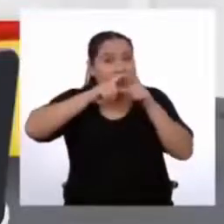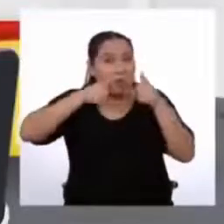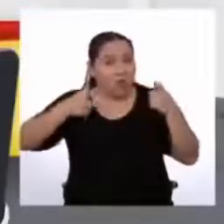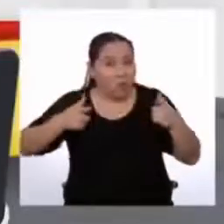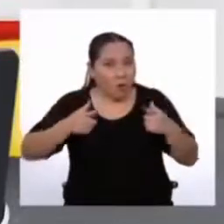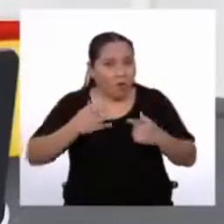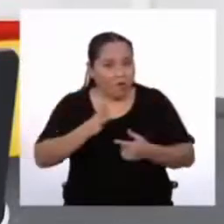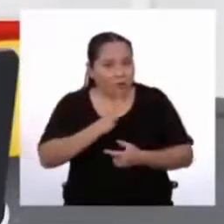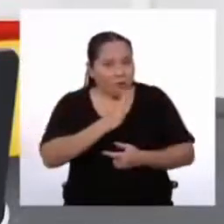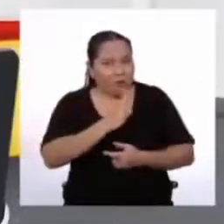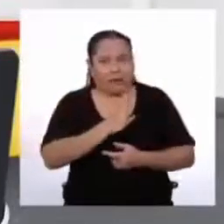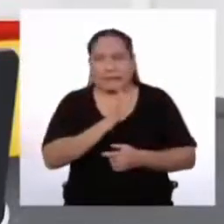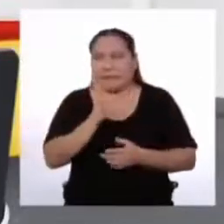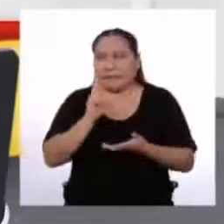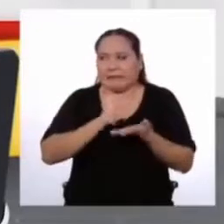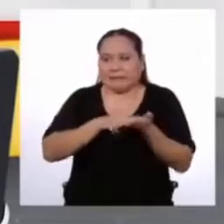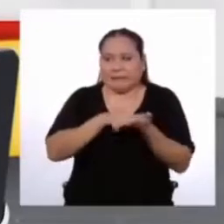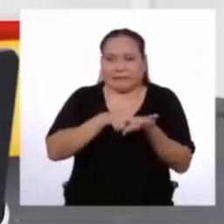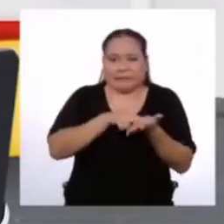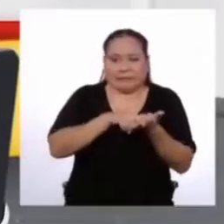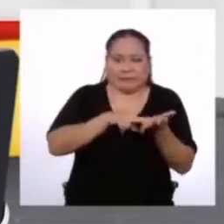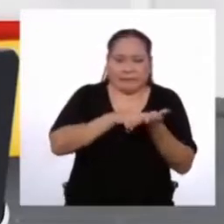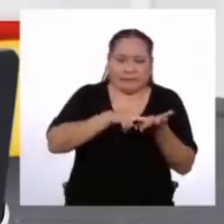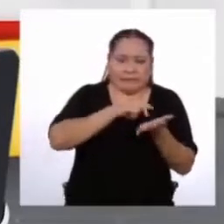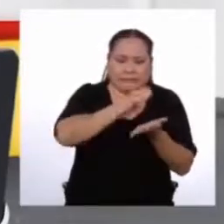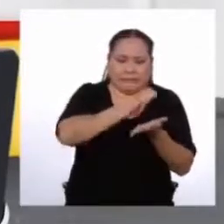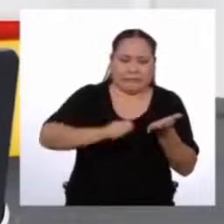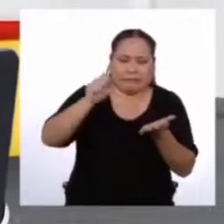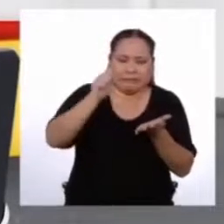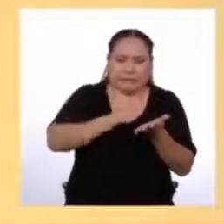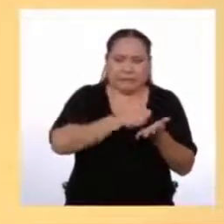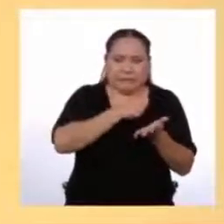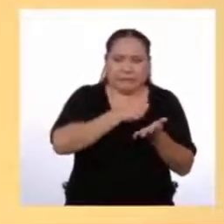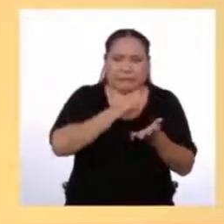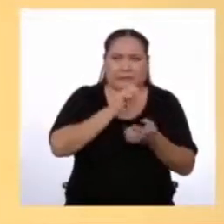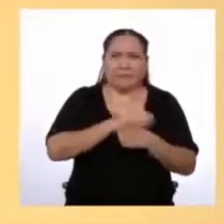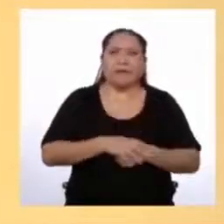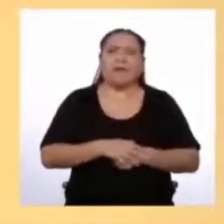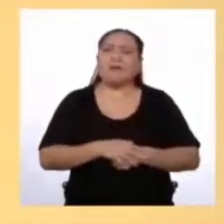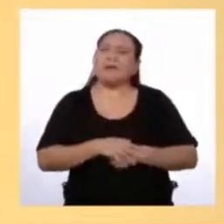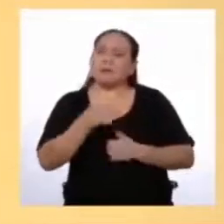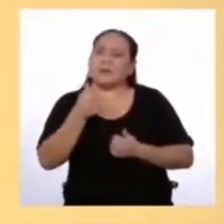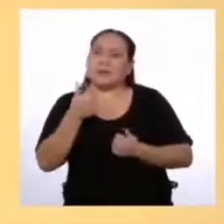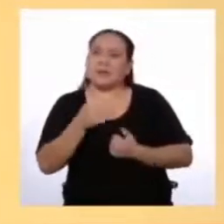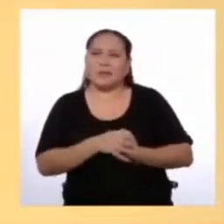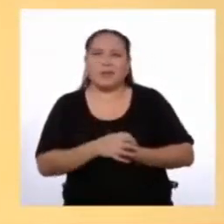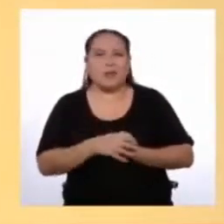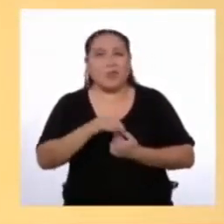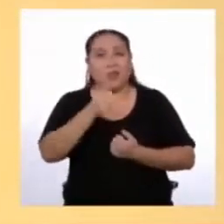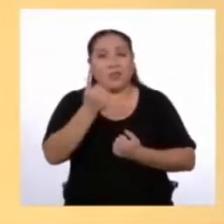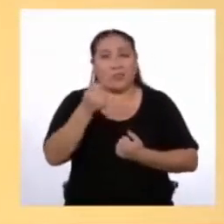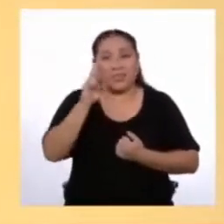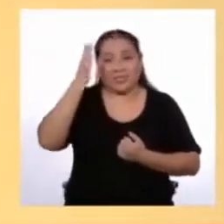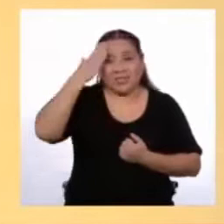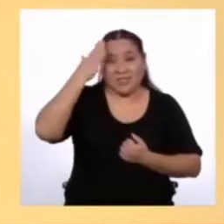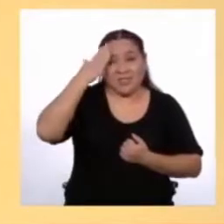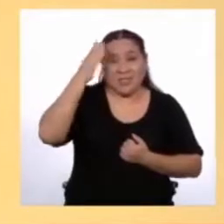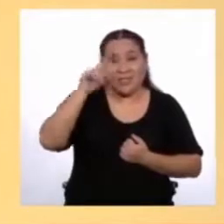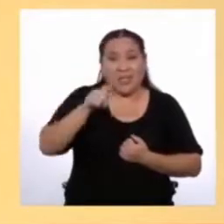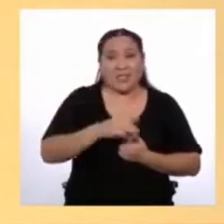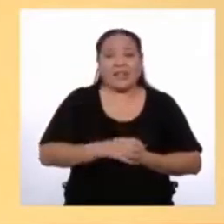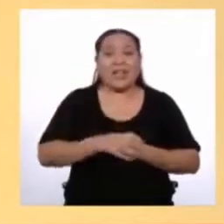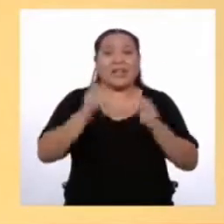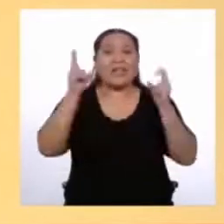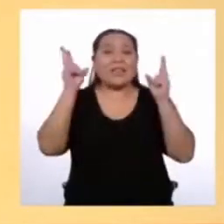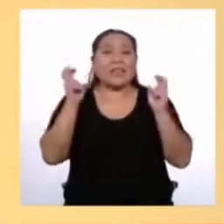Cierto, cierto, si tienes razón, ok, vamos a tacharla de aquí Muy bien, algo que deben de tener en cuenta es que